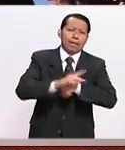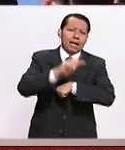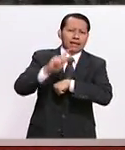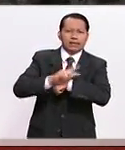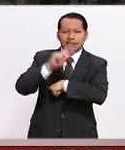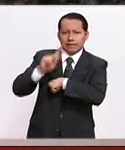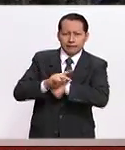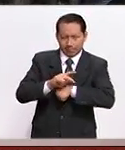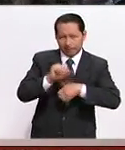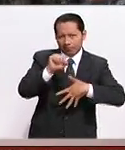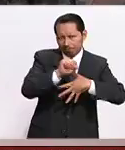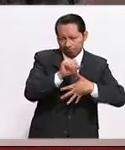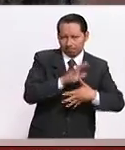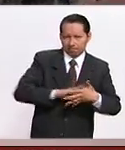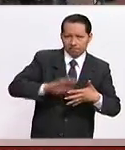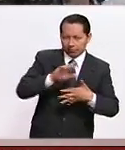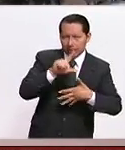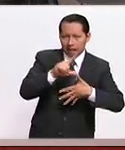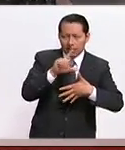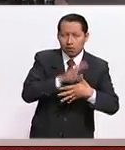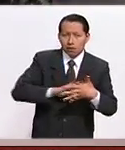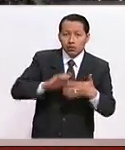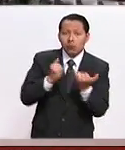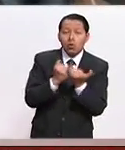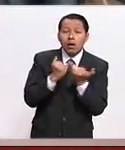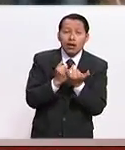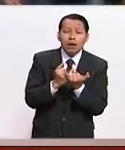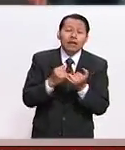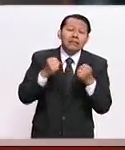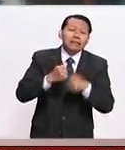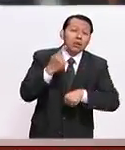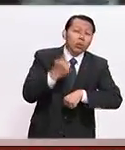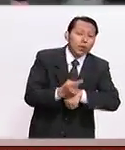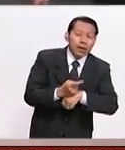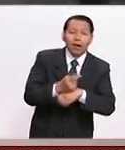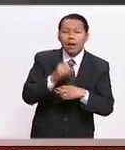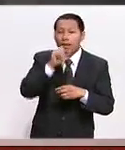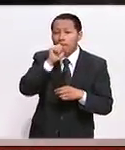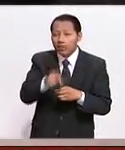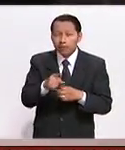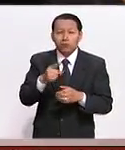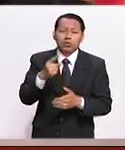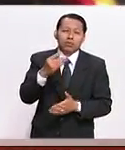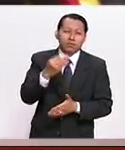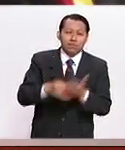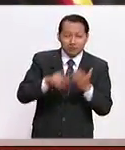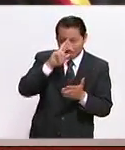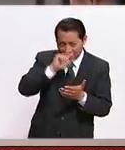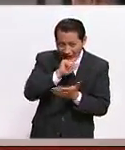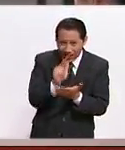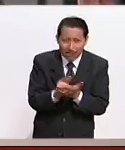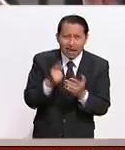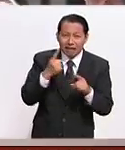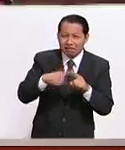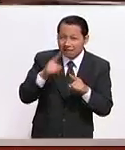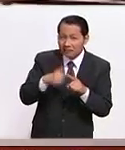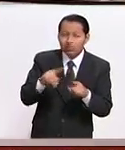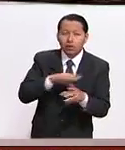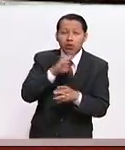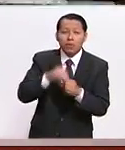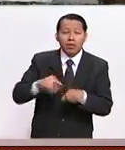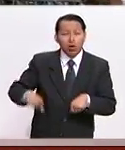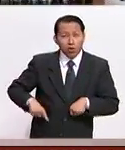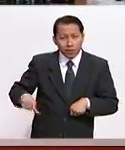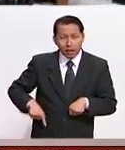en cuestión de seguridad, de crimen y de gobernanza. Otro de los objetivos